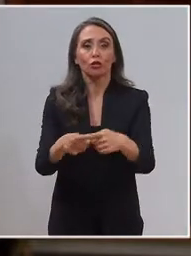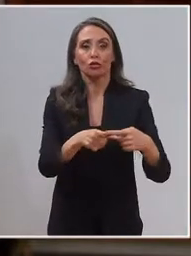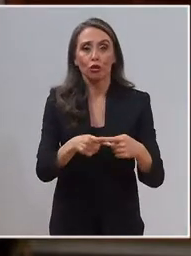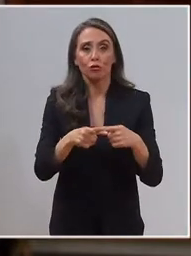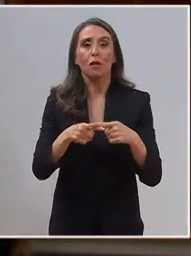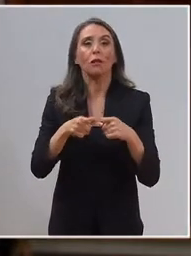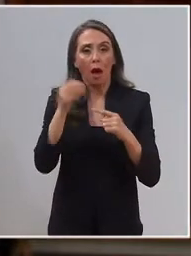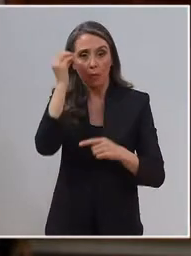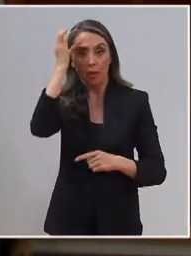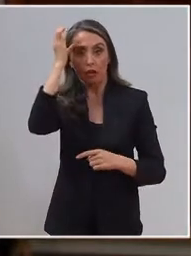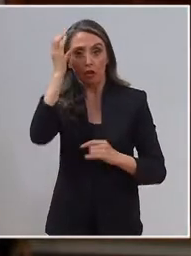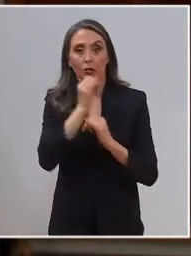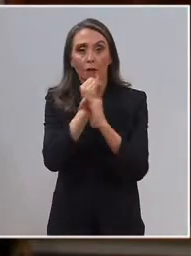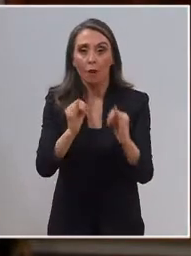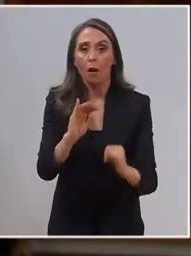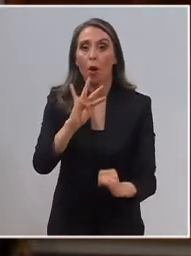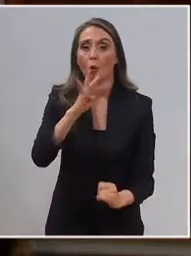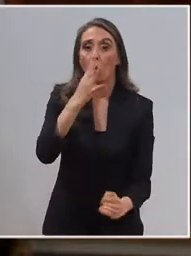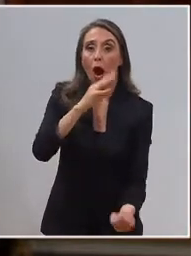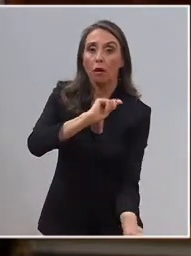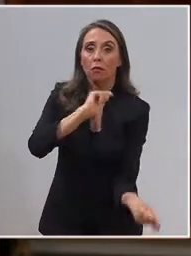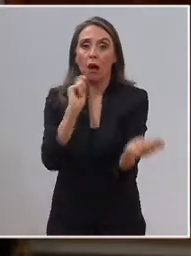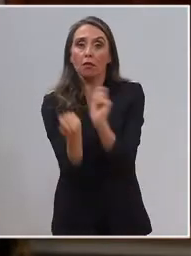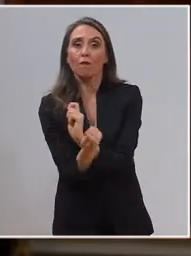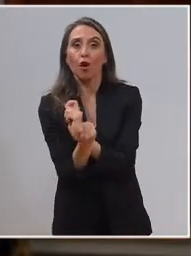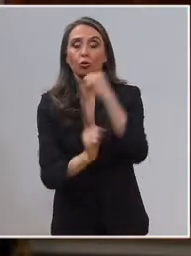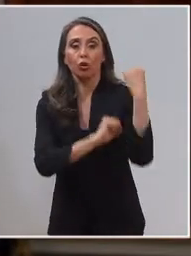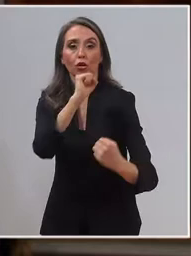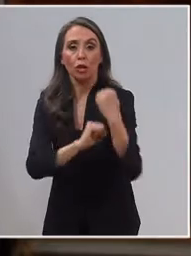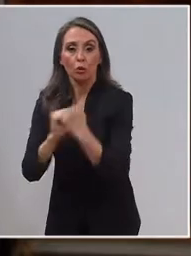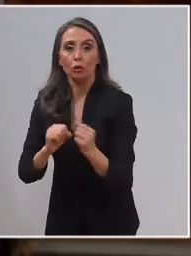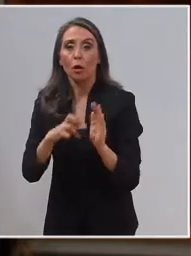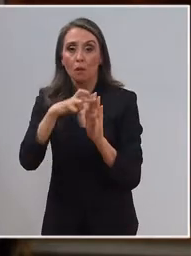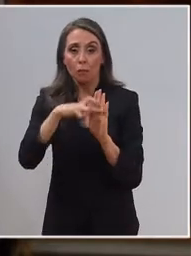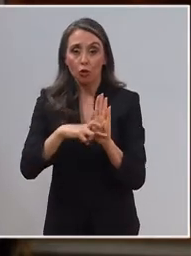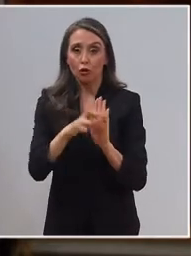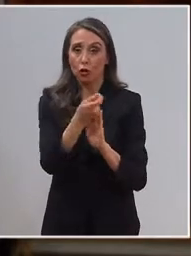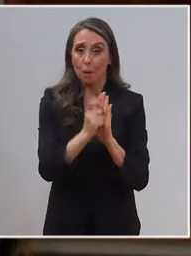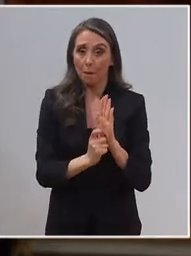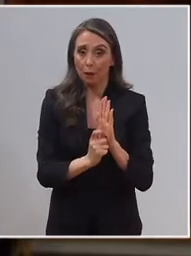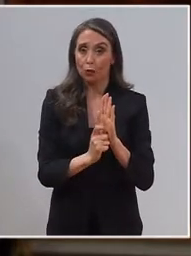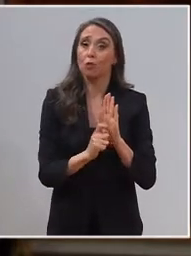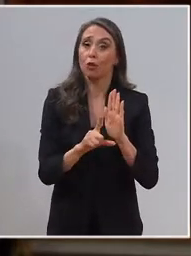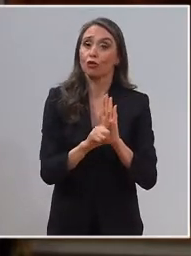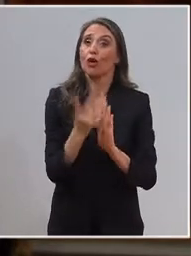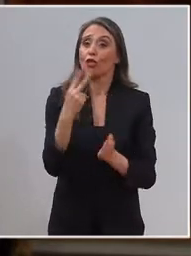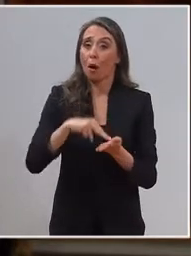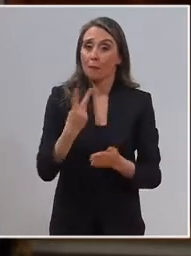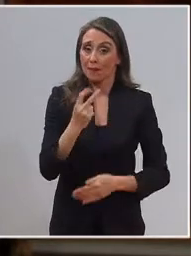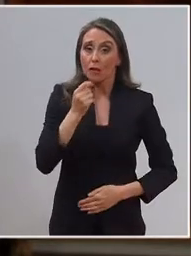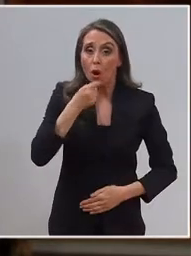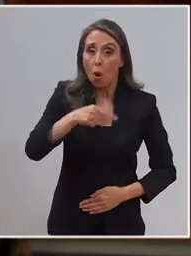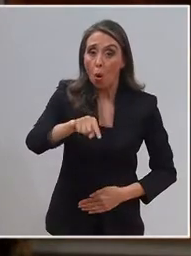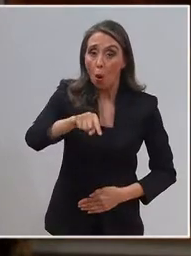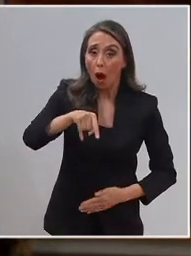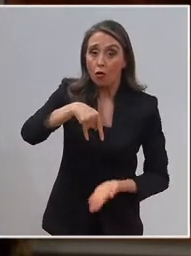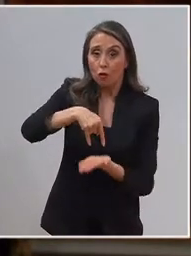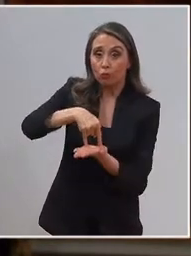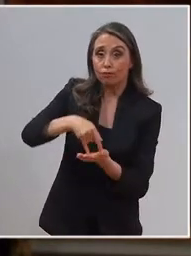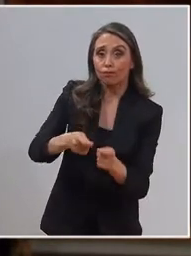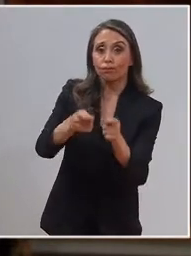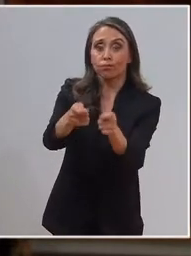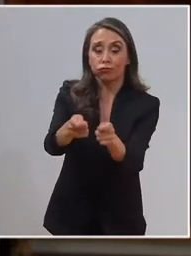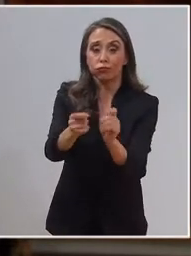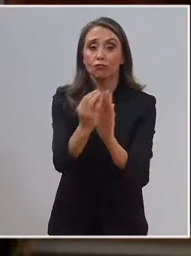información y la cuarta revolución industrial. El proyecto de presupuesto 2020, que pronto presentaremos al Congreso,